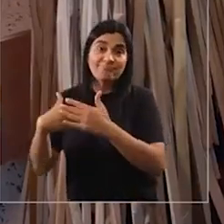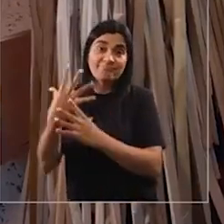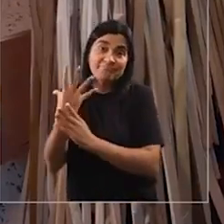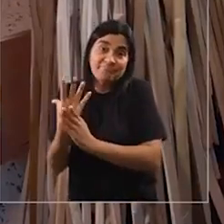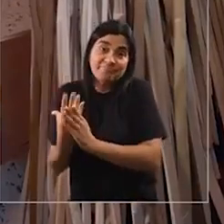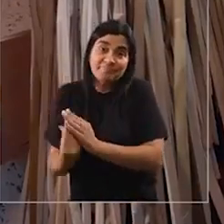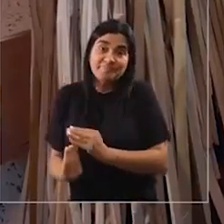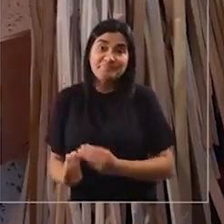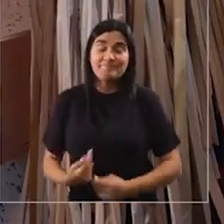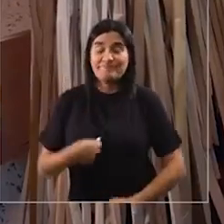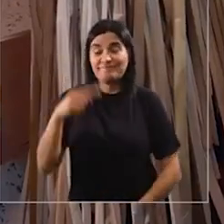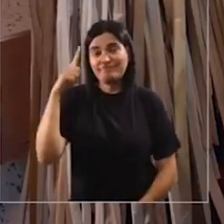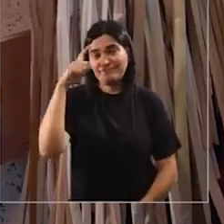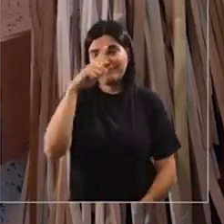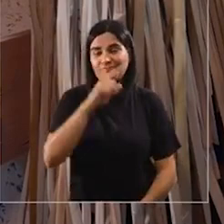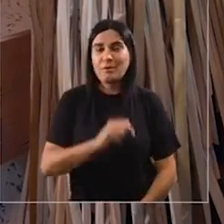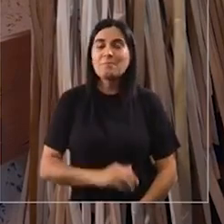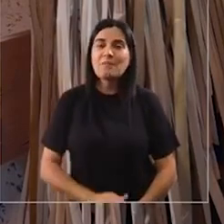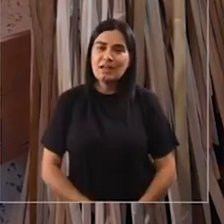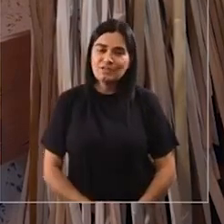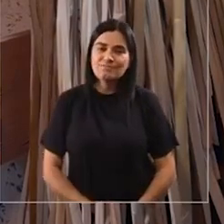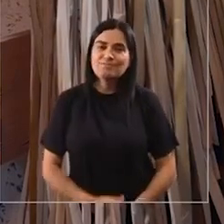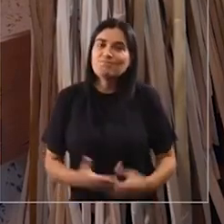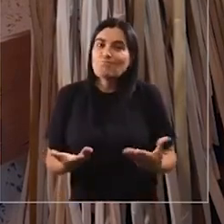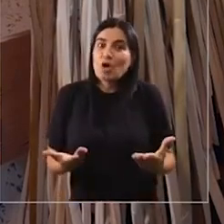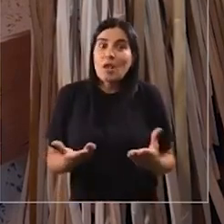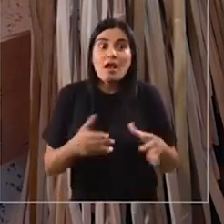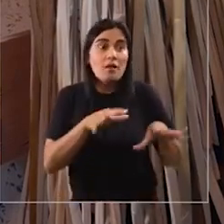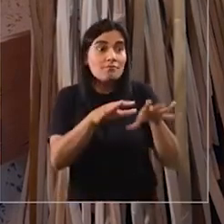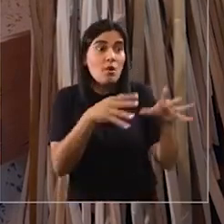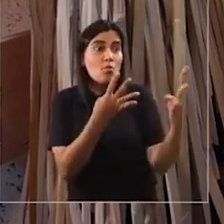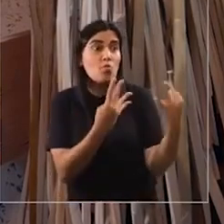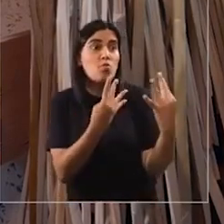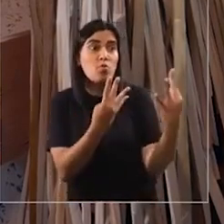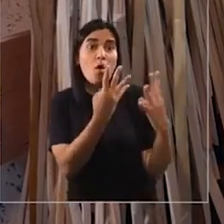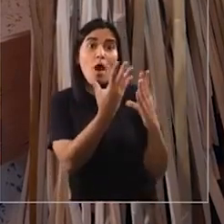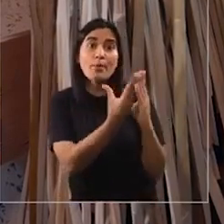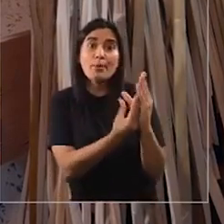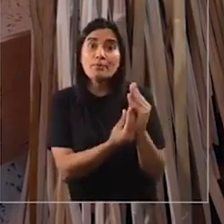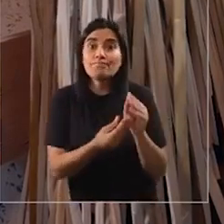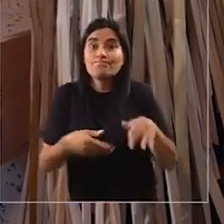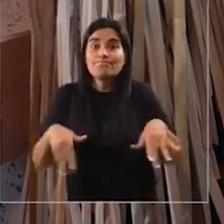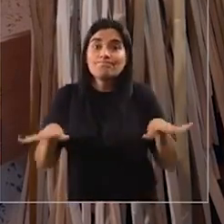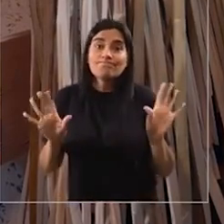en eso, porque si se acaba el material no hay nada que hacer.